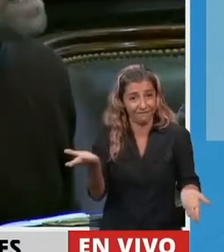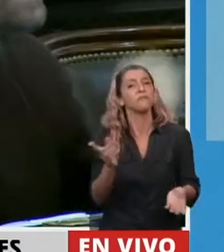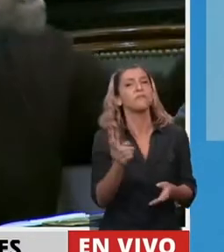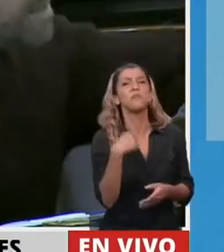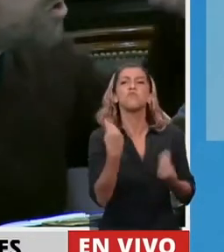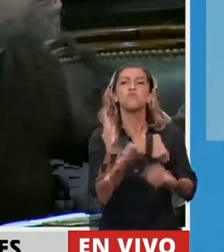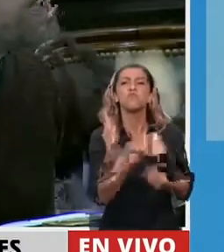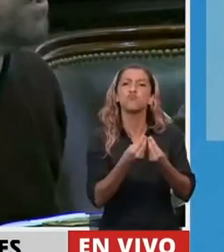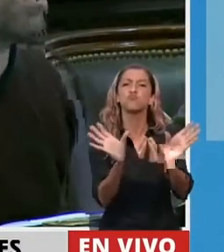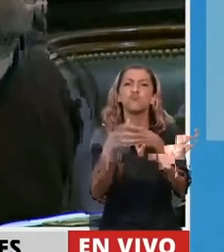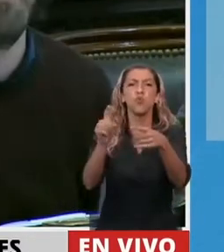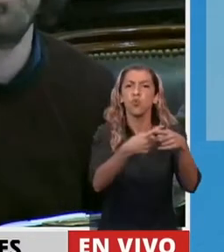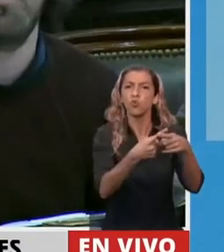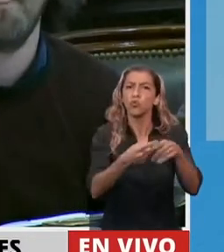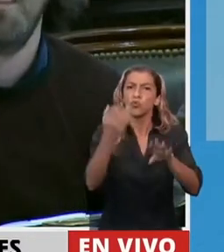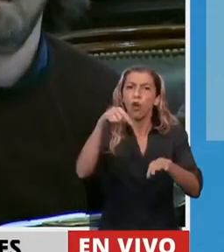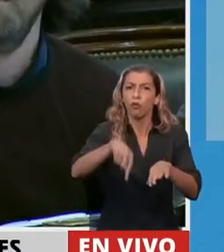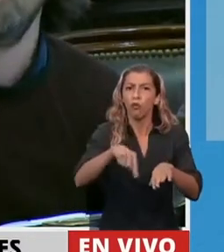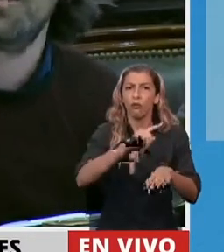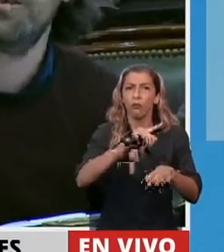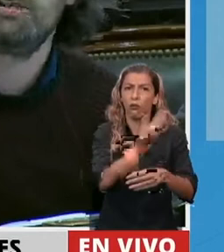bancada oficialista también se opusieron en aquel momento.